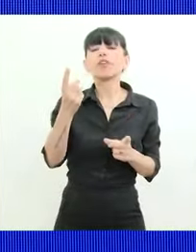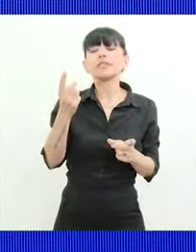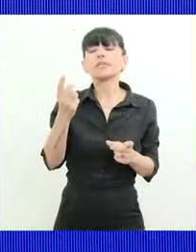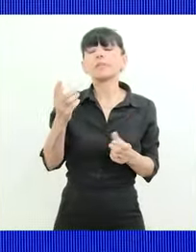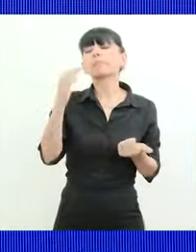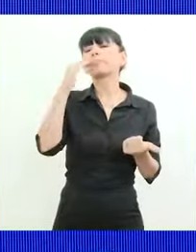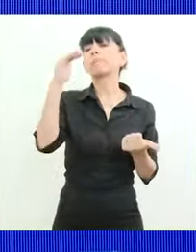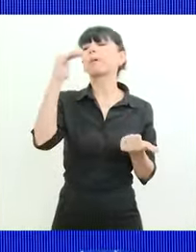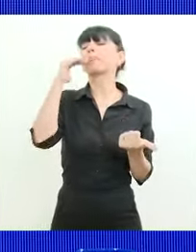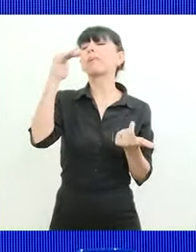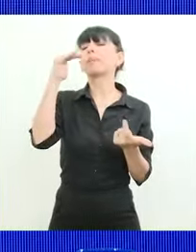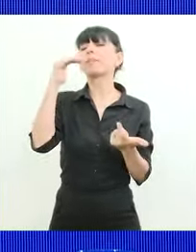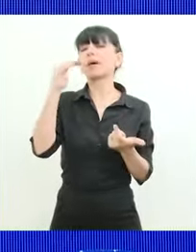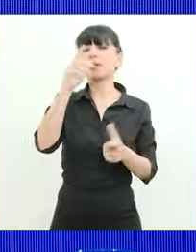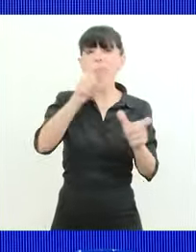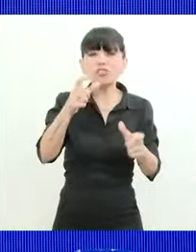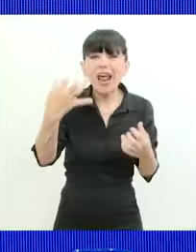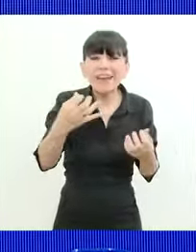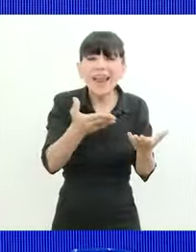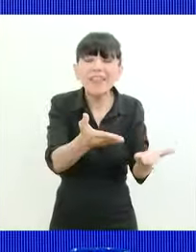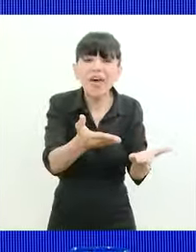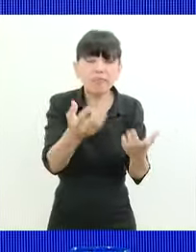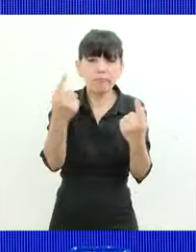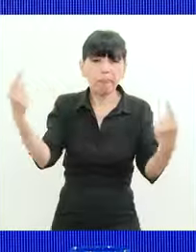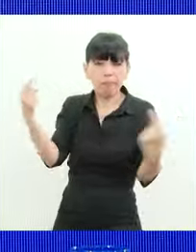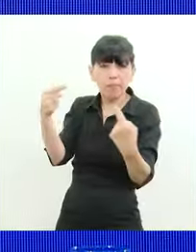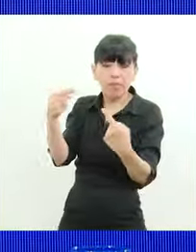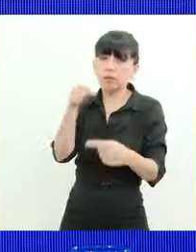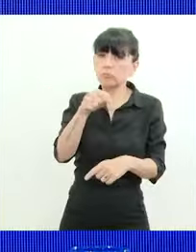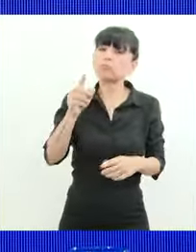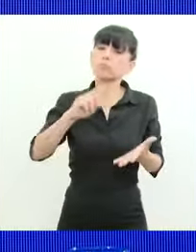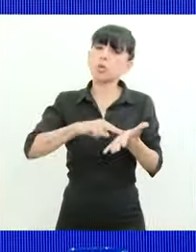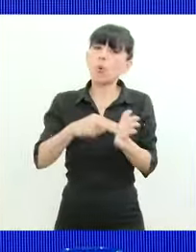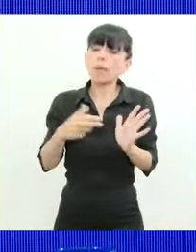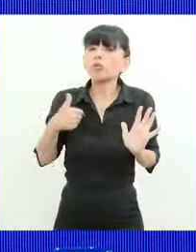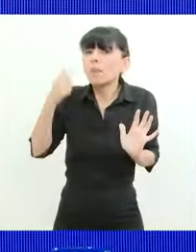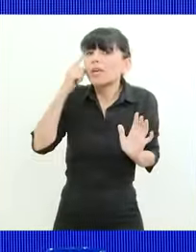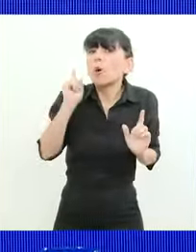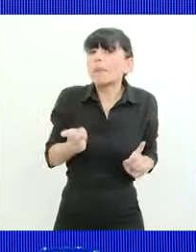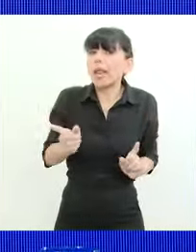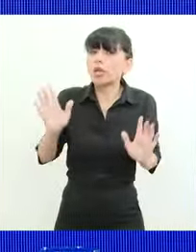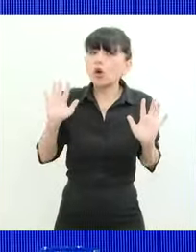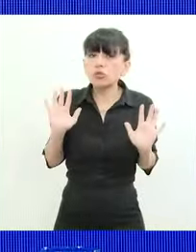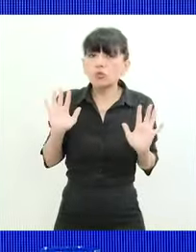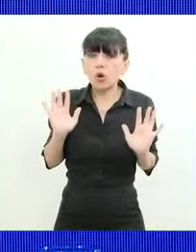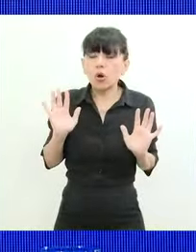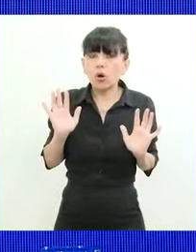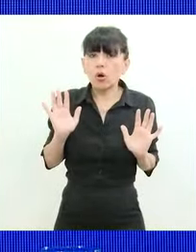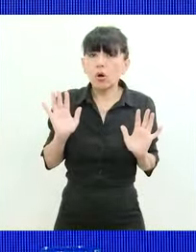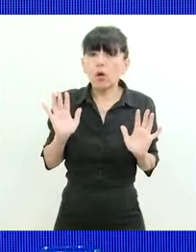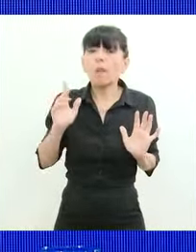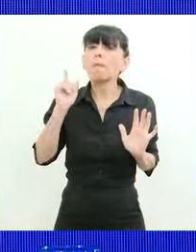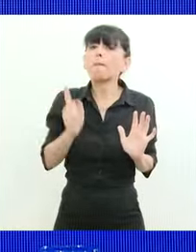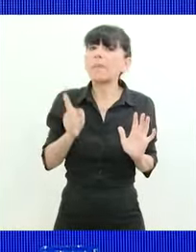bajan a la realidad de la gente tienen un enorme problema a mí me parece peligroso que no lo